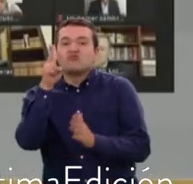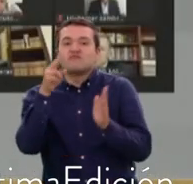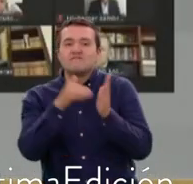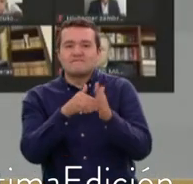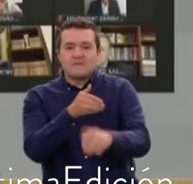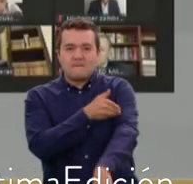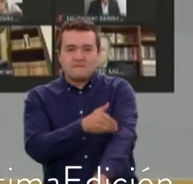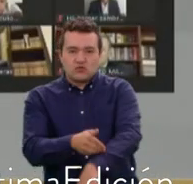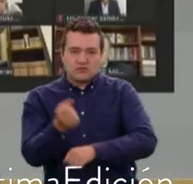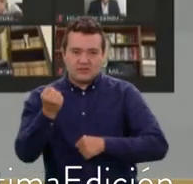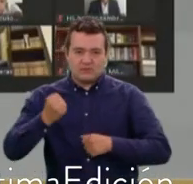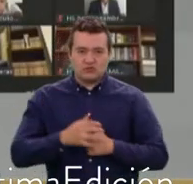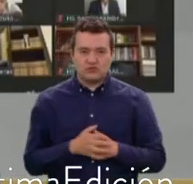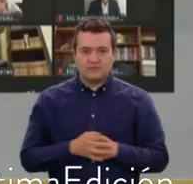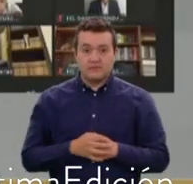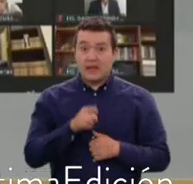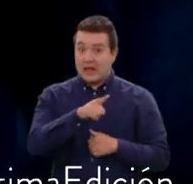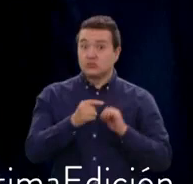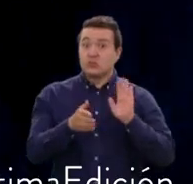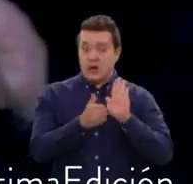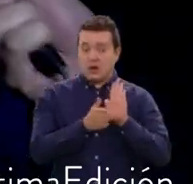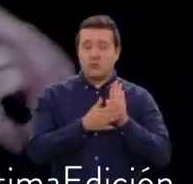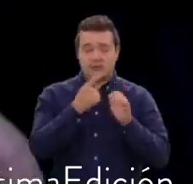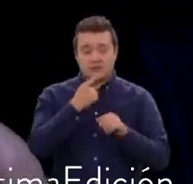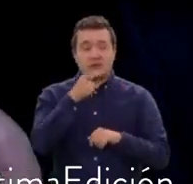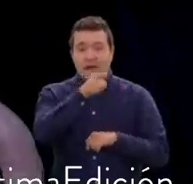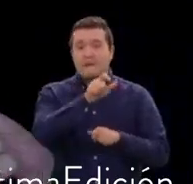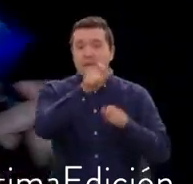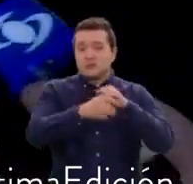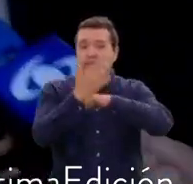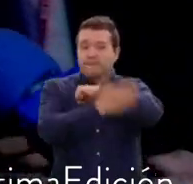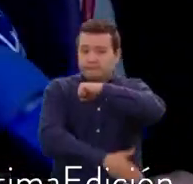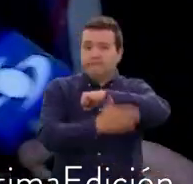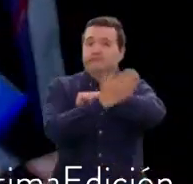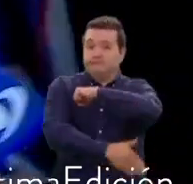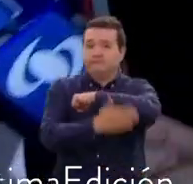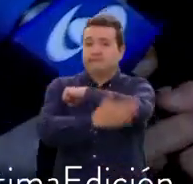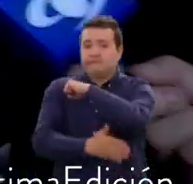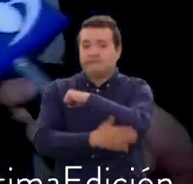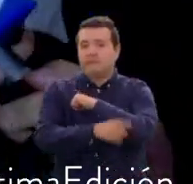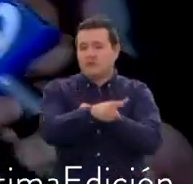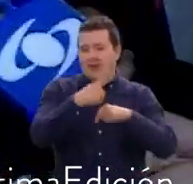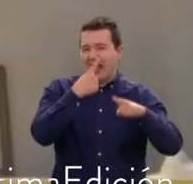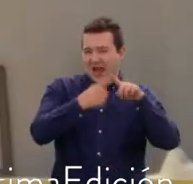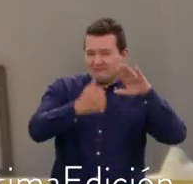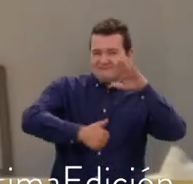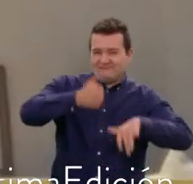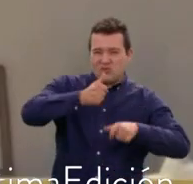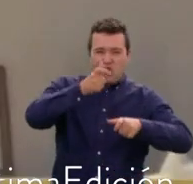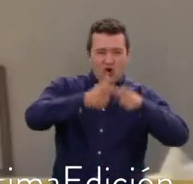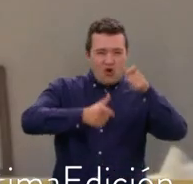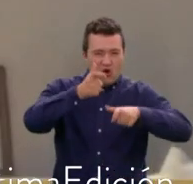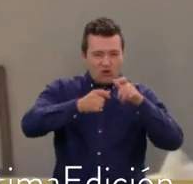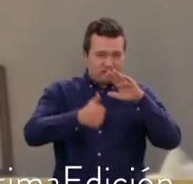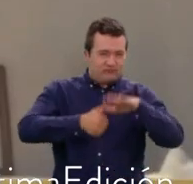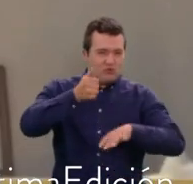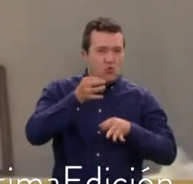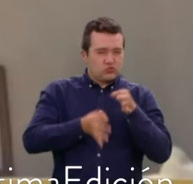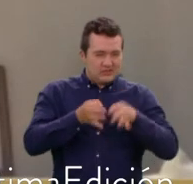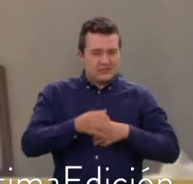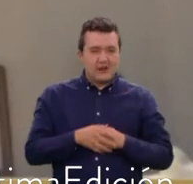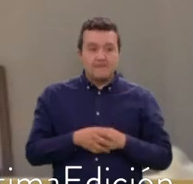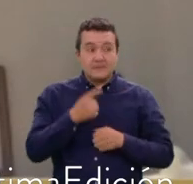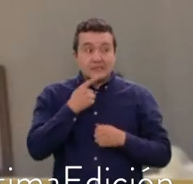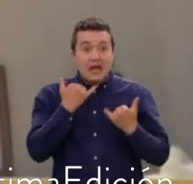argumentos mencionó los delitos por los que espera, se ha procesado el ex magistrado Bustos. Estaría en curso o está en